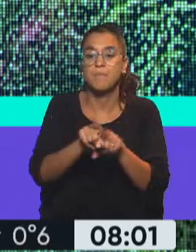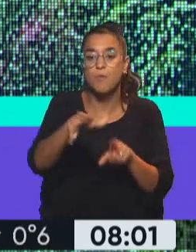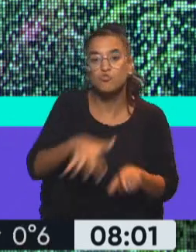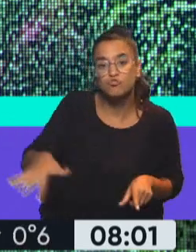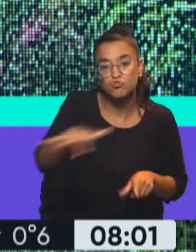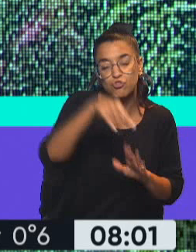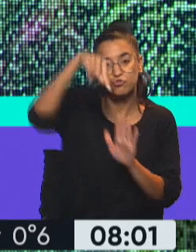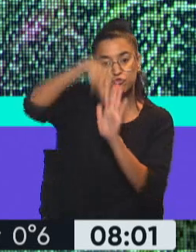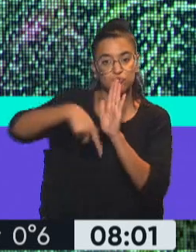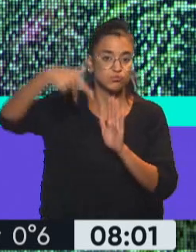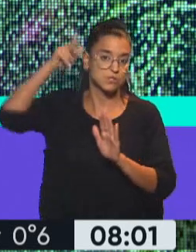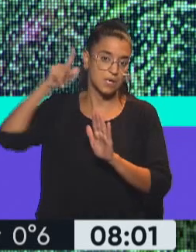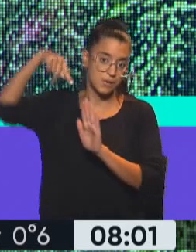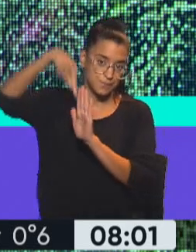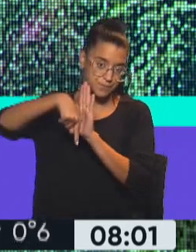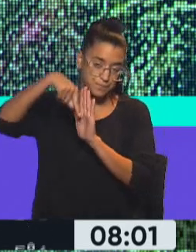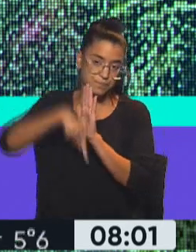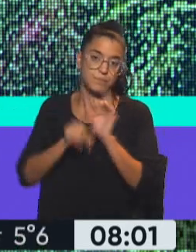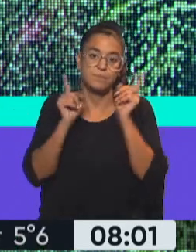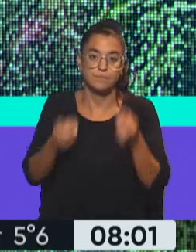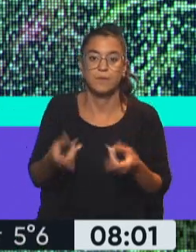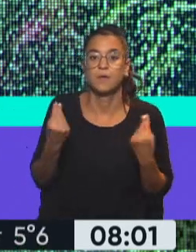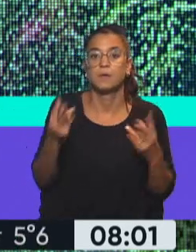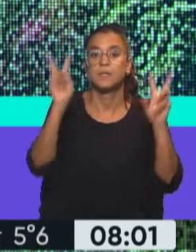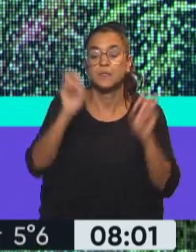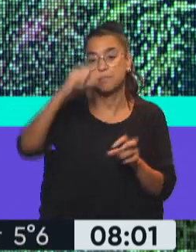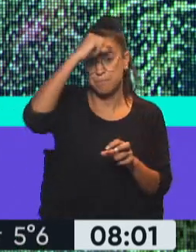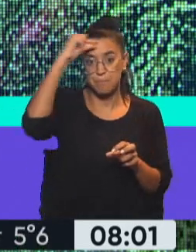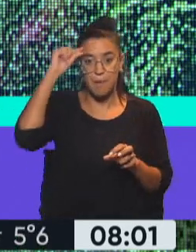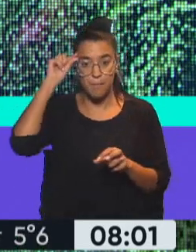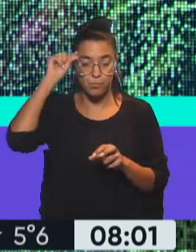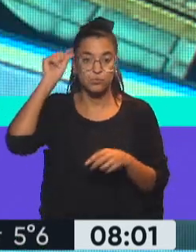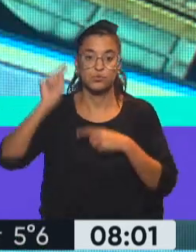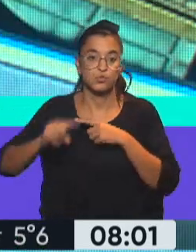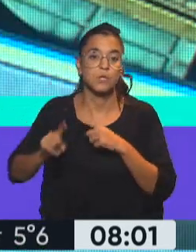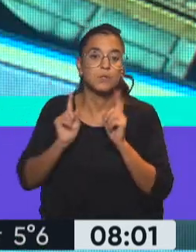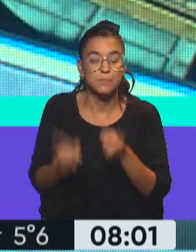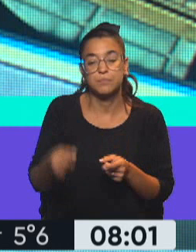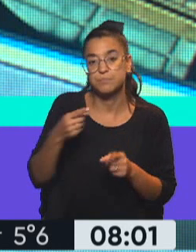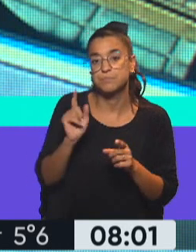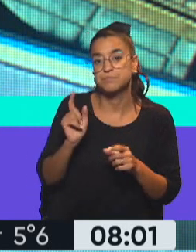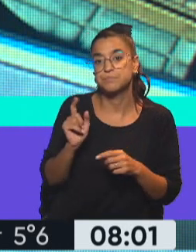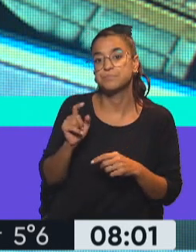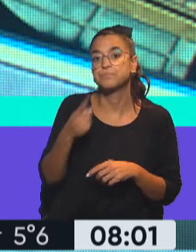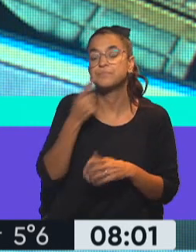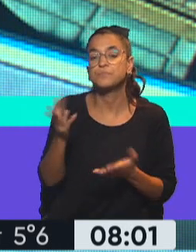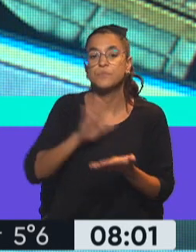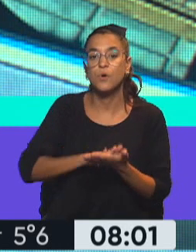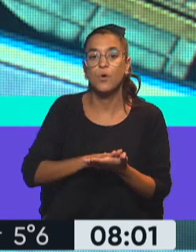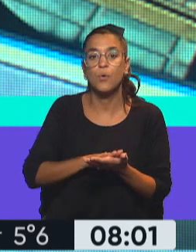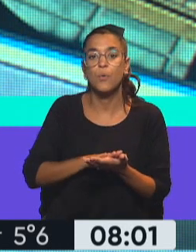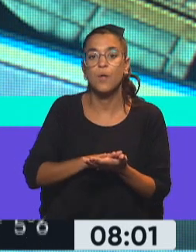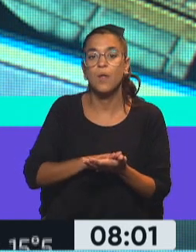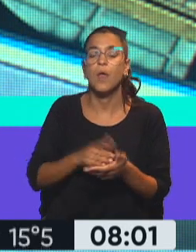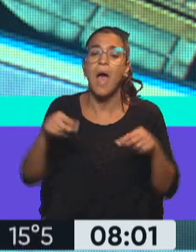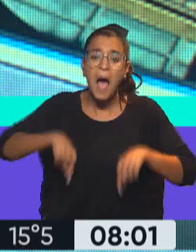del sur chileno con el tema Mapuche, que también es uno de los temas para iba a consultar eso. El posicionamiento de él,